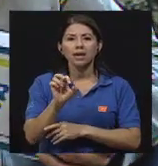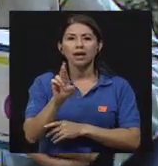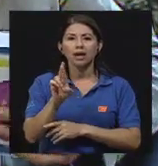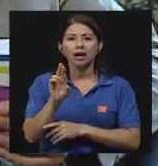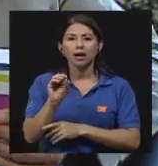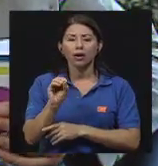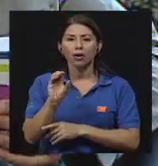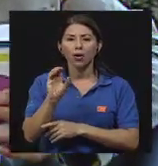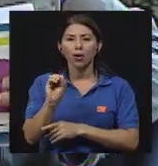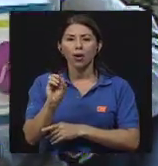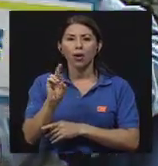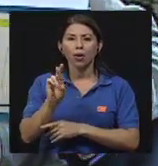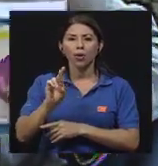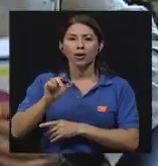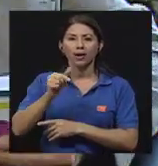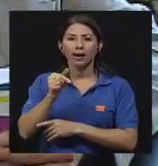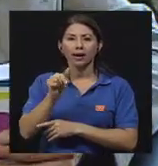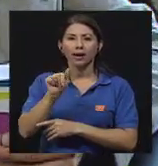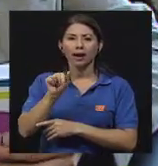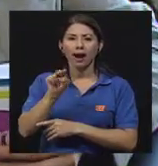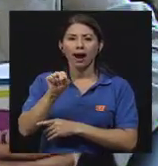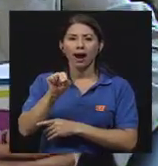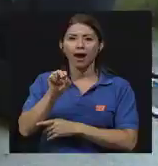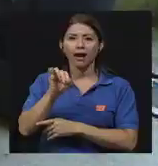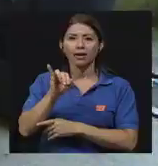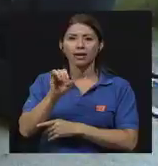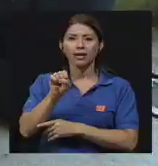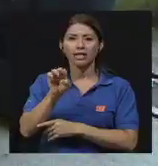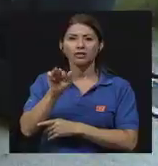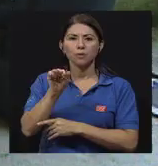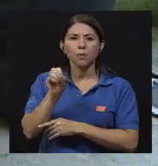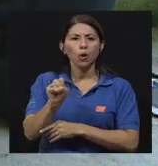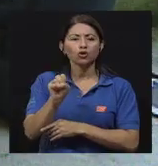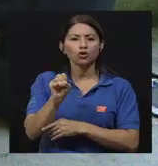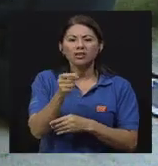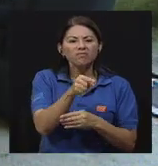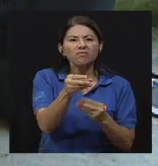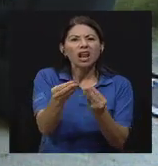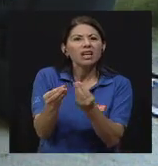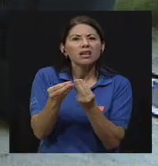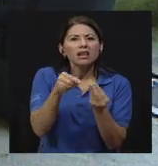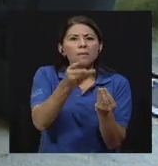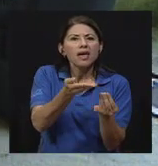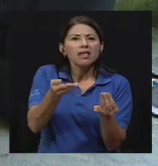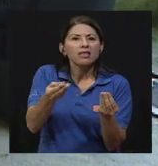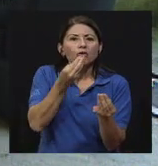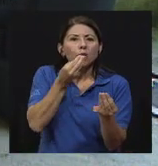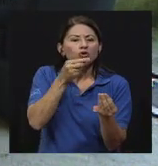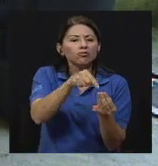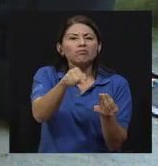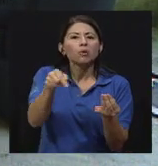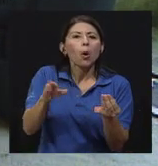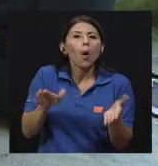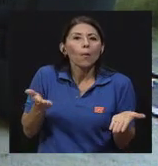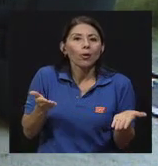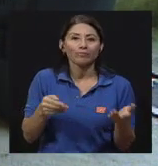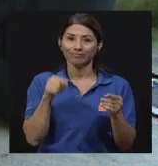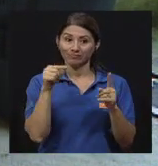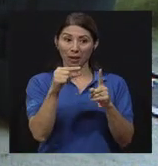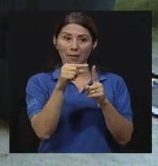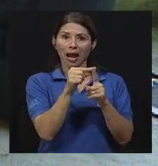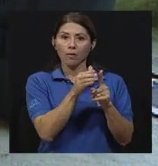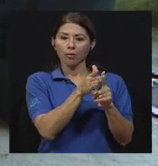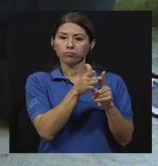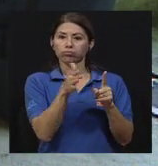están ellos en los alimentos, tal vez como para entenderlo. Con mucho gusto, sí. Microorganismos es una palabra muy amplia porque podemos